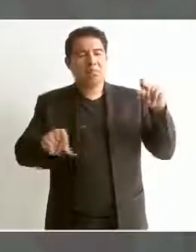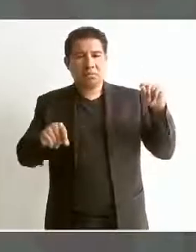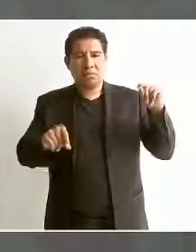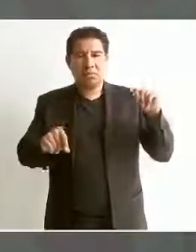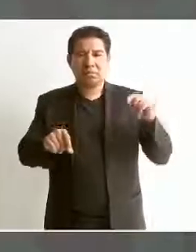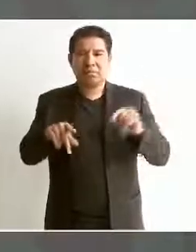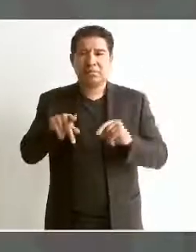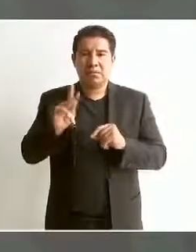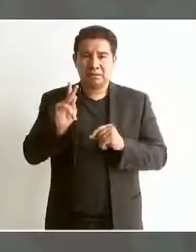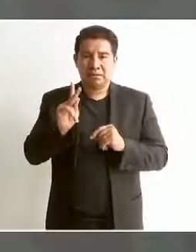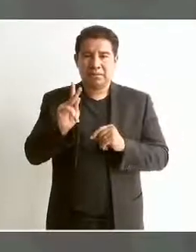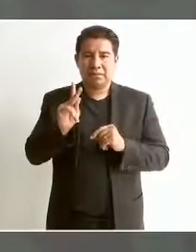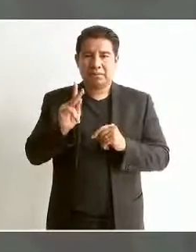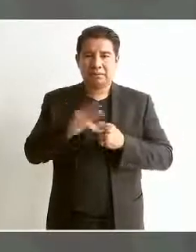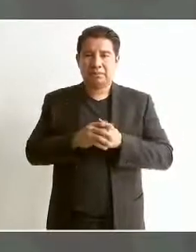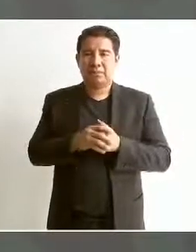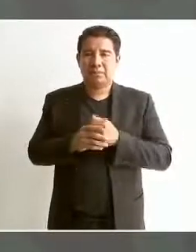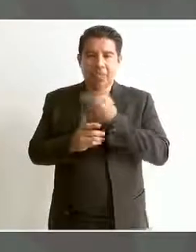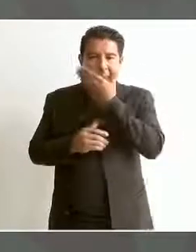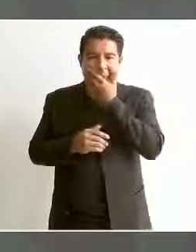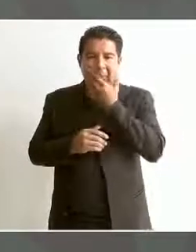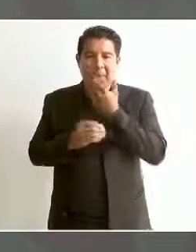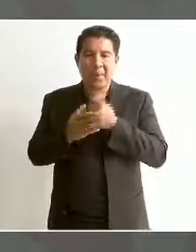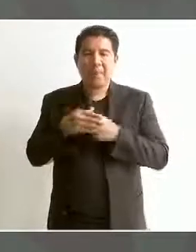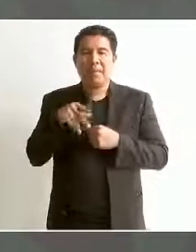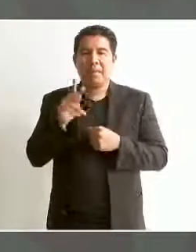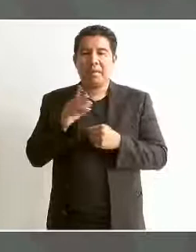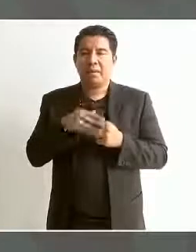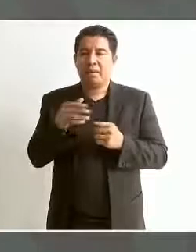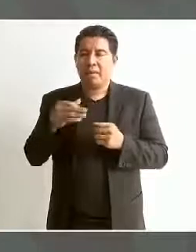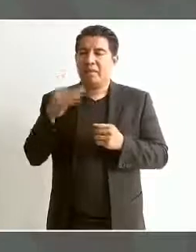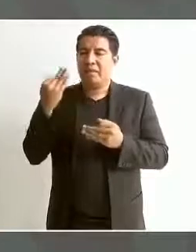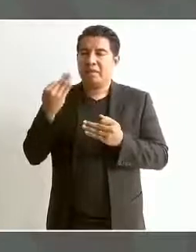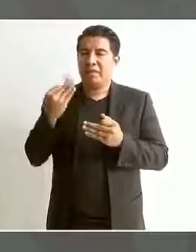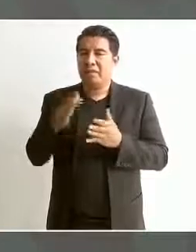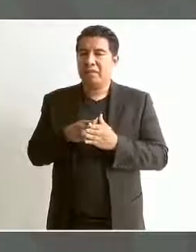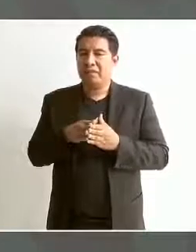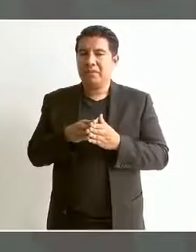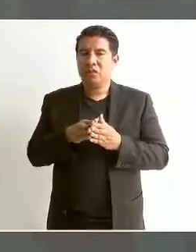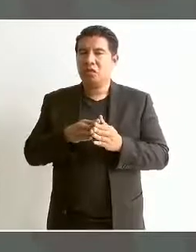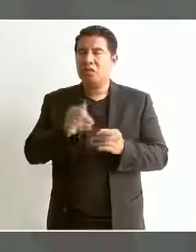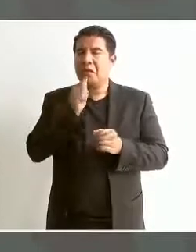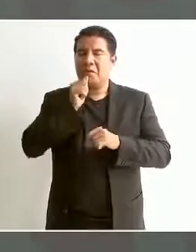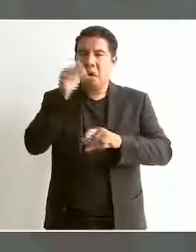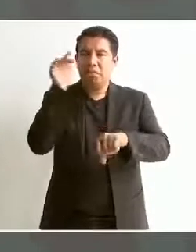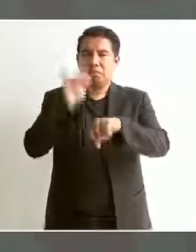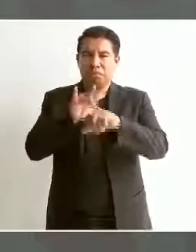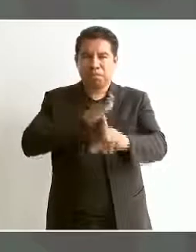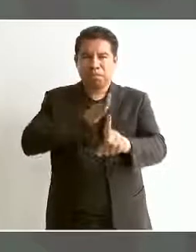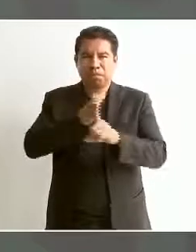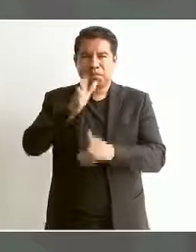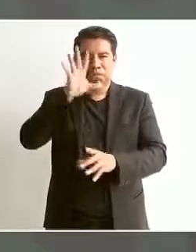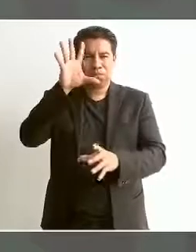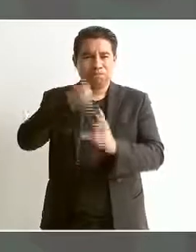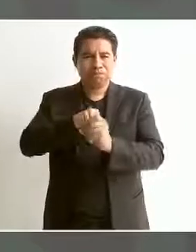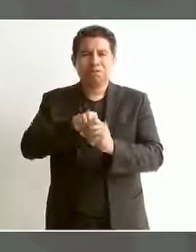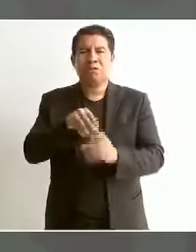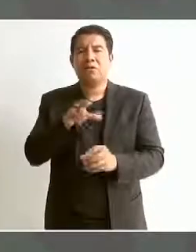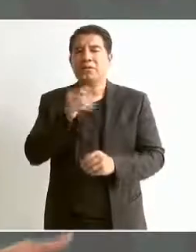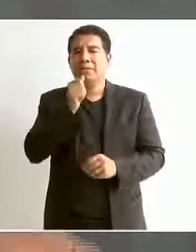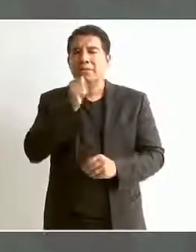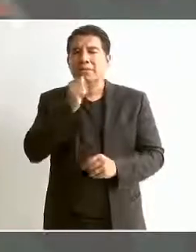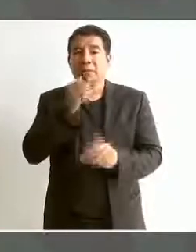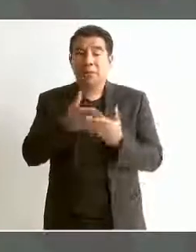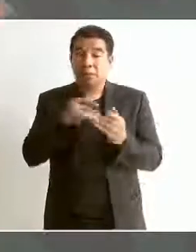Afortunadamente, esto no lo lograron y